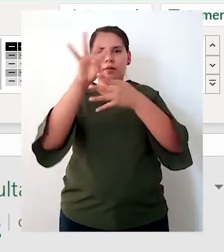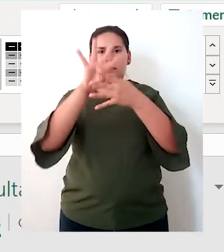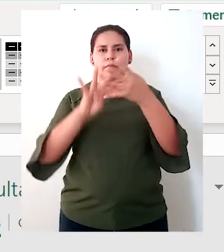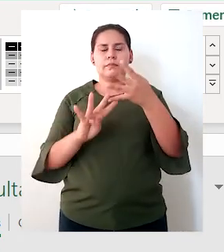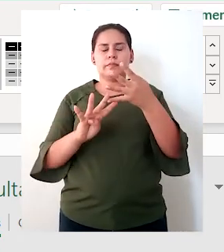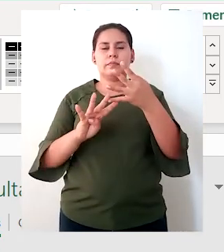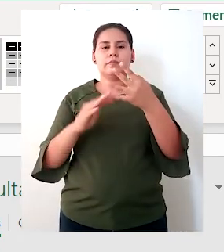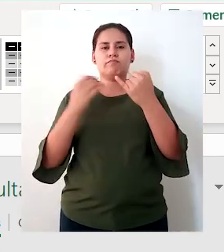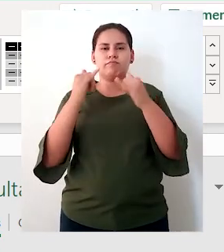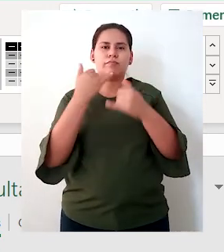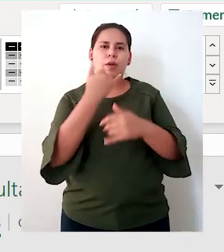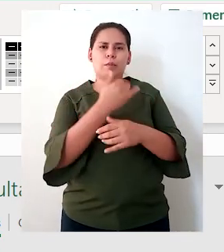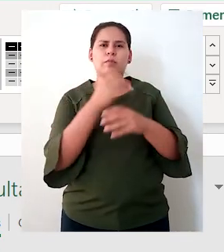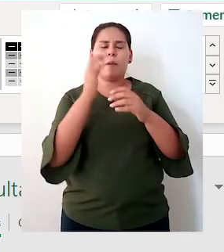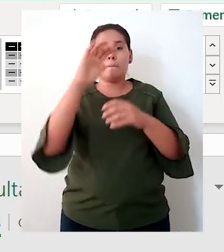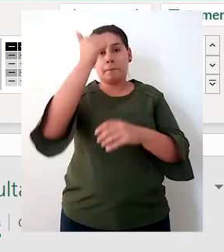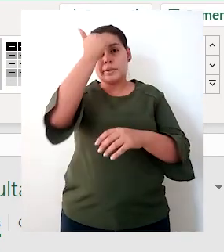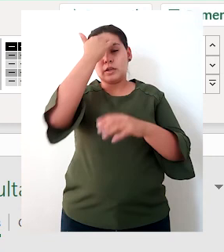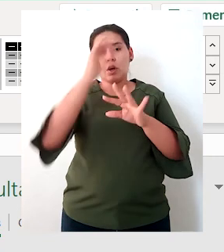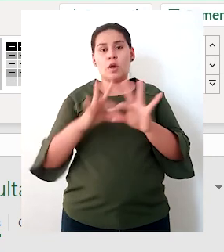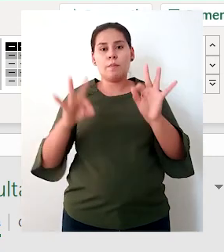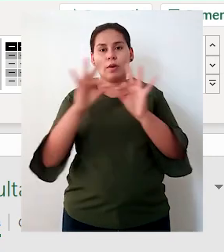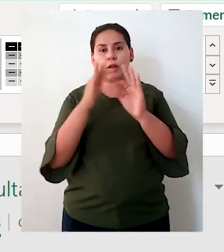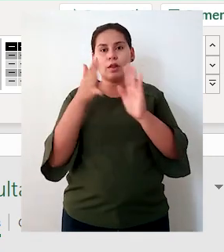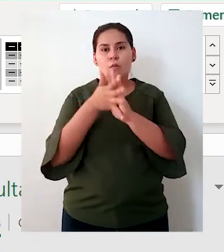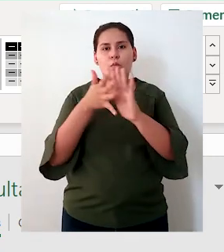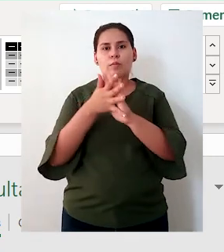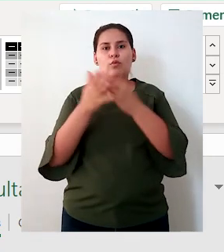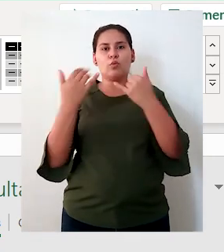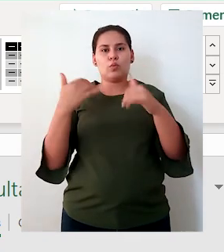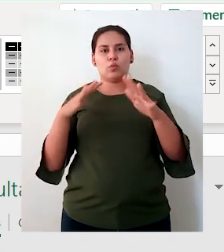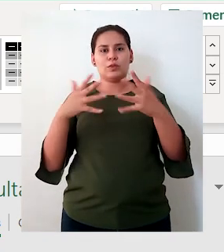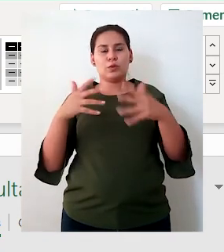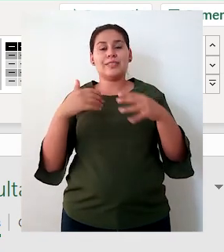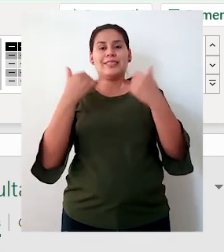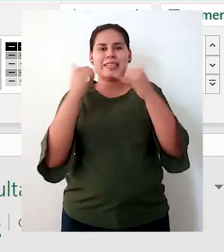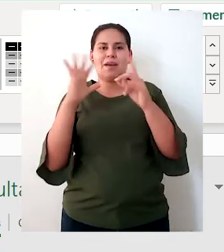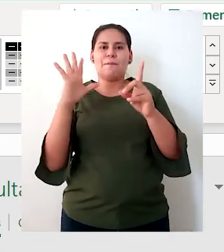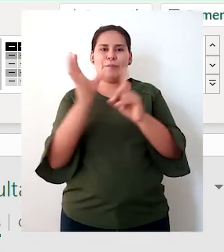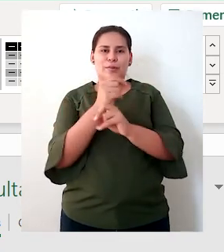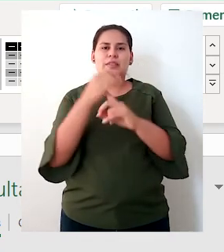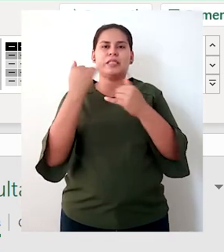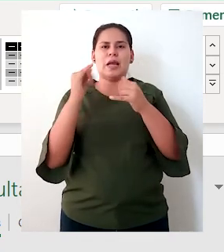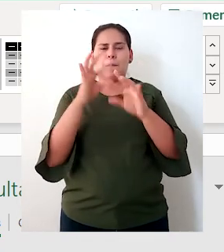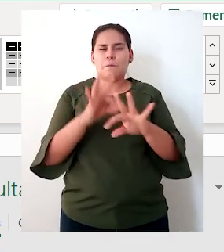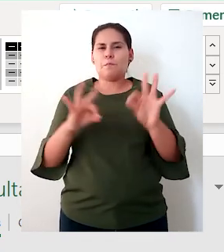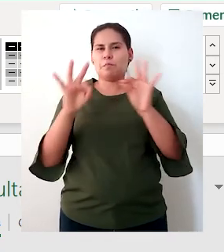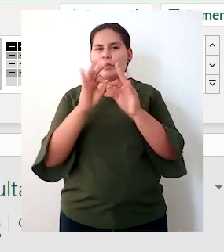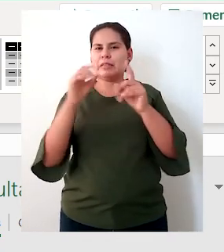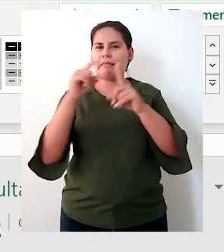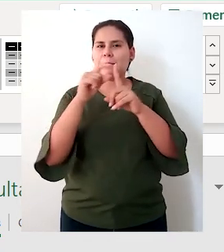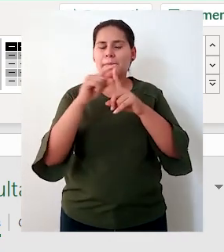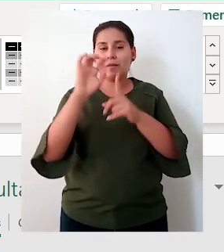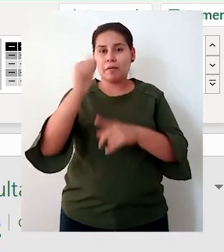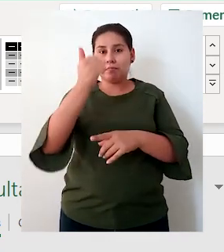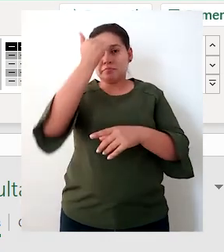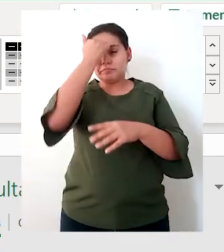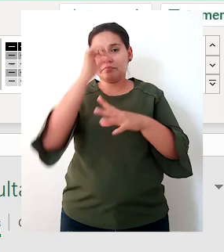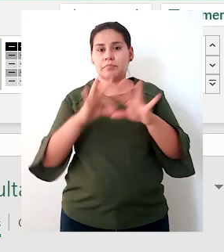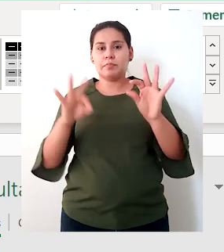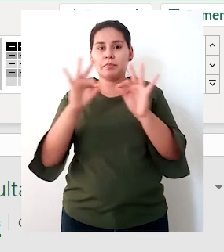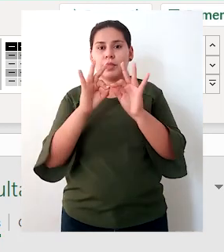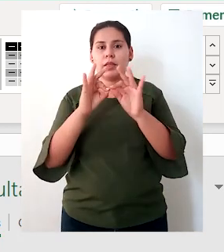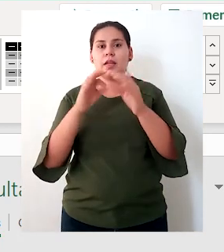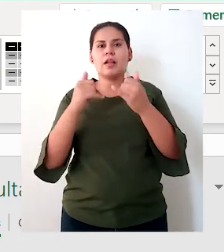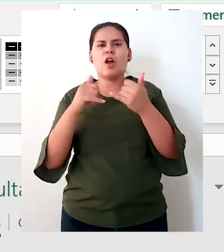esos términos más importantes. Entonces, ya después de tener estos términos más importantes, lo que yo puedo hacer